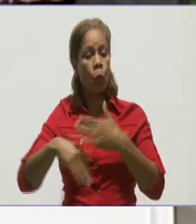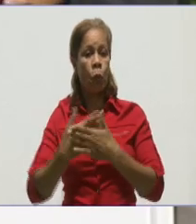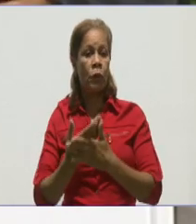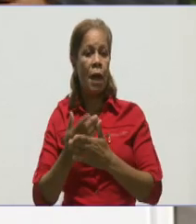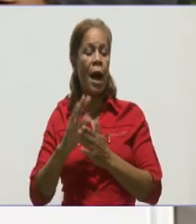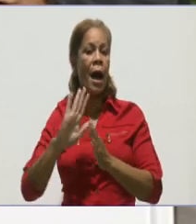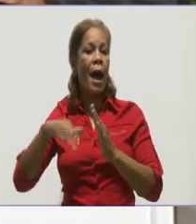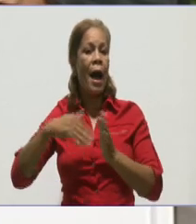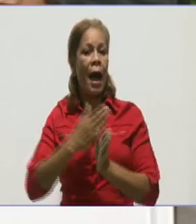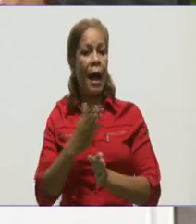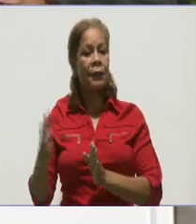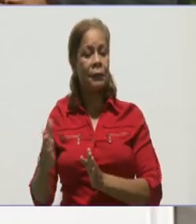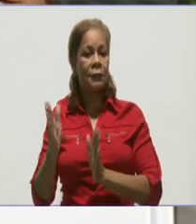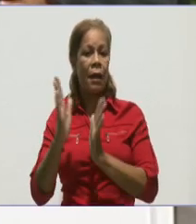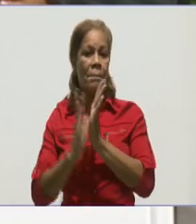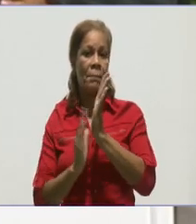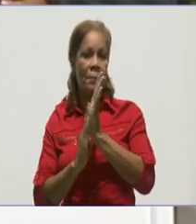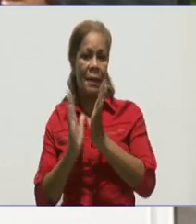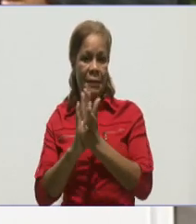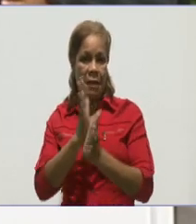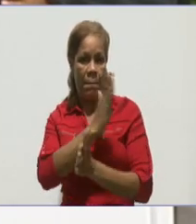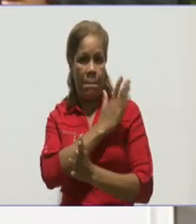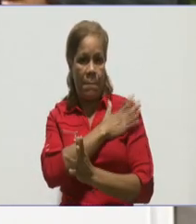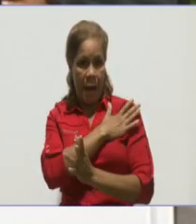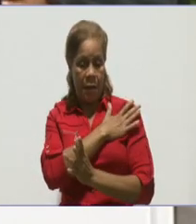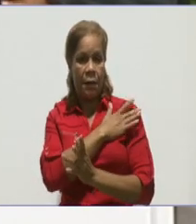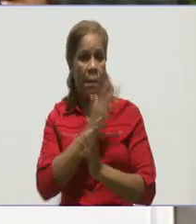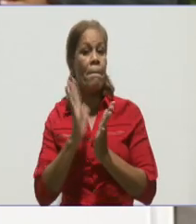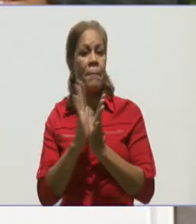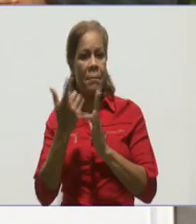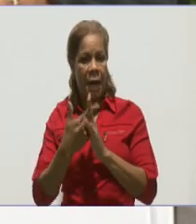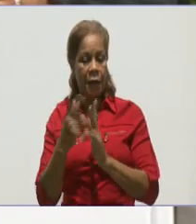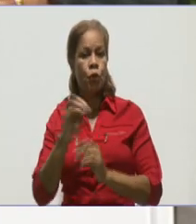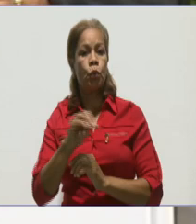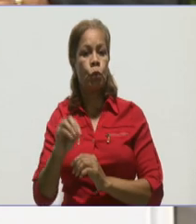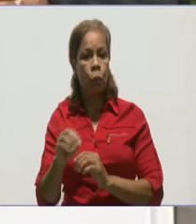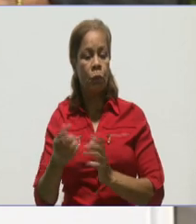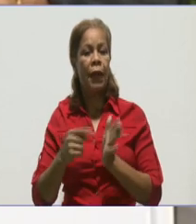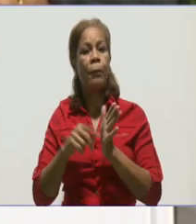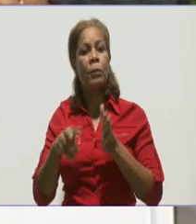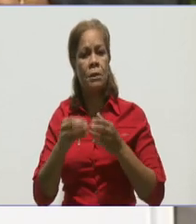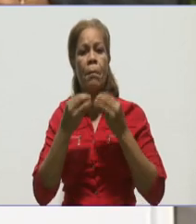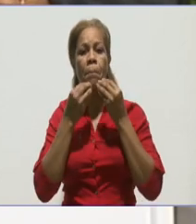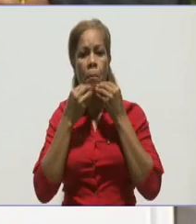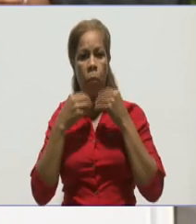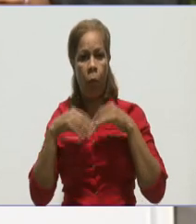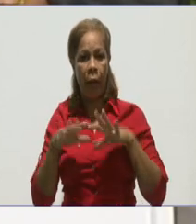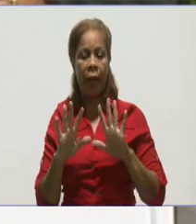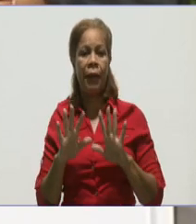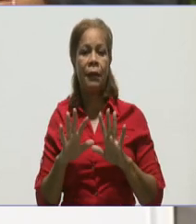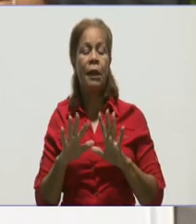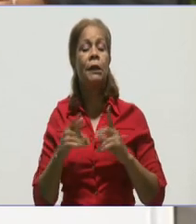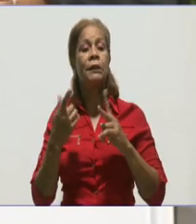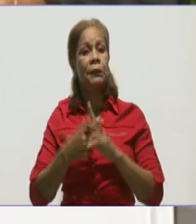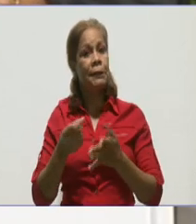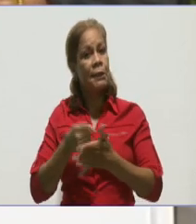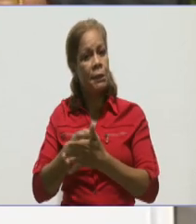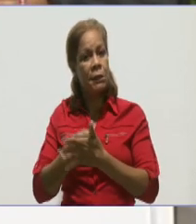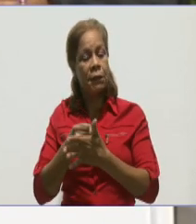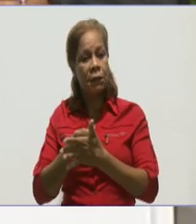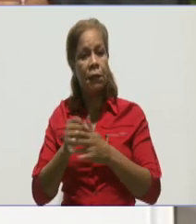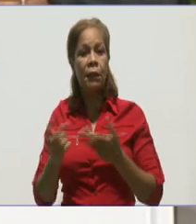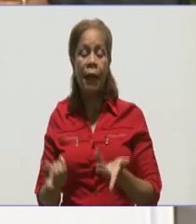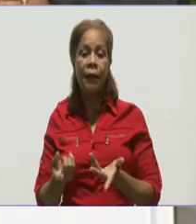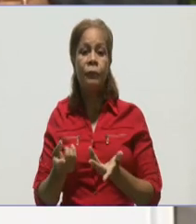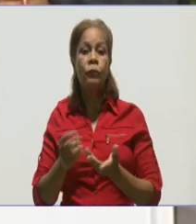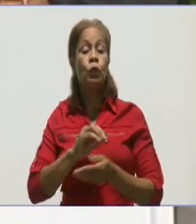fecha en que el territorio debe alcanzar una meseta. Y insistían en la necesidad de que la percepción